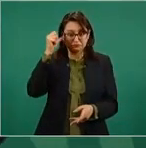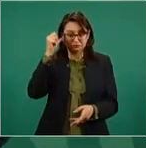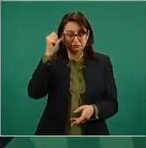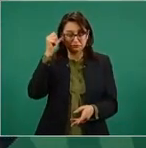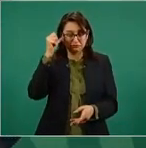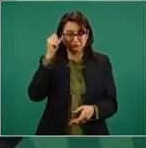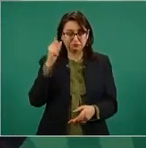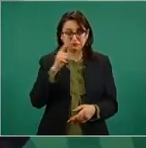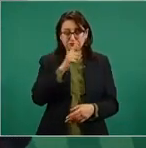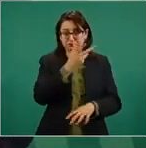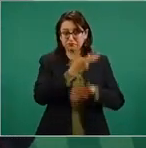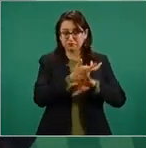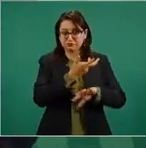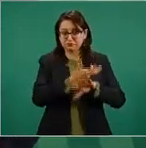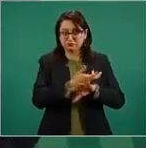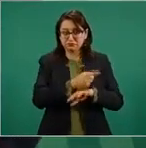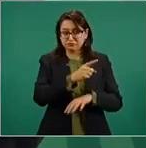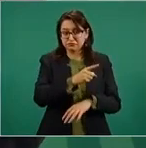el Capitolio.